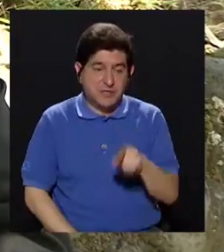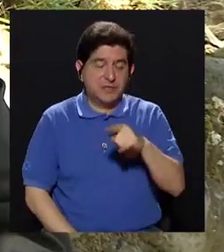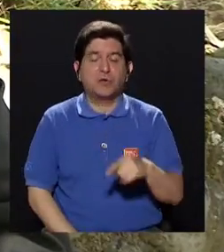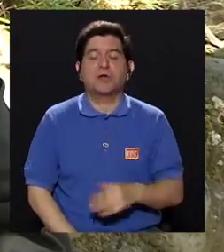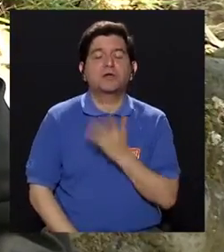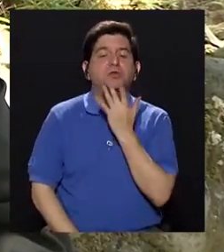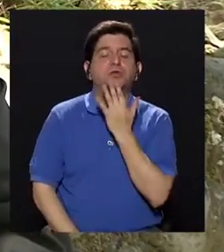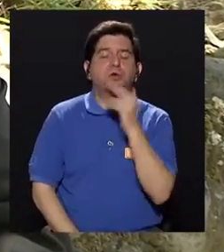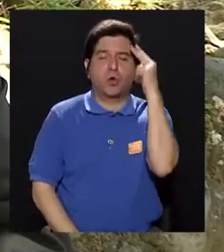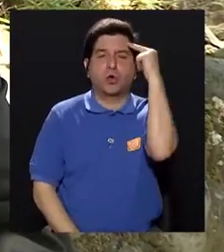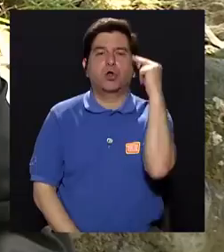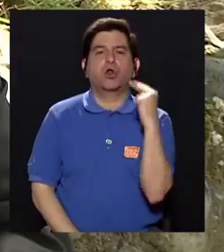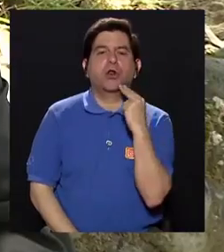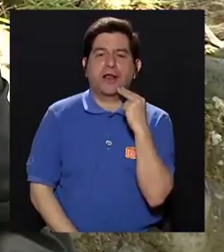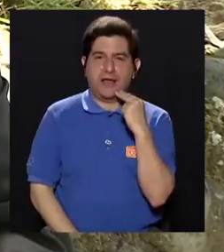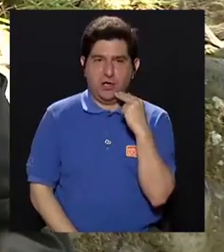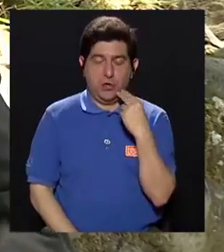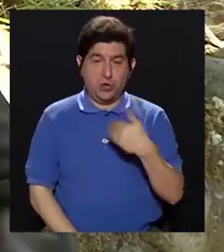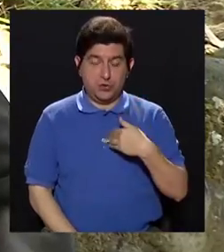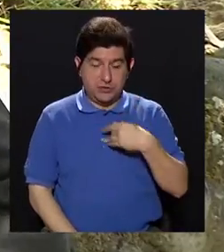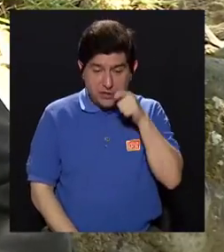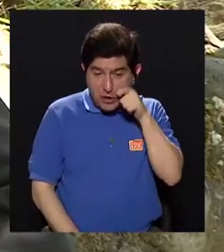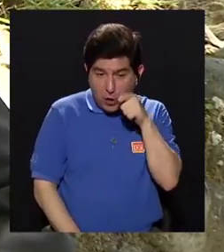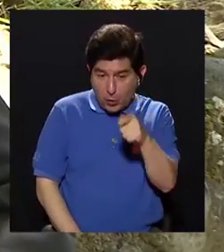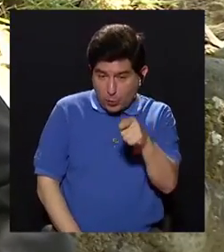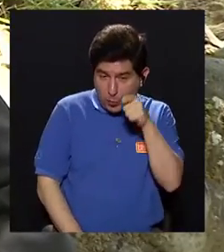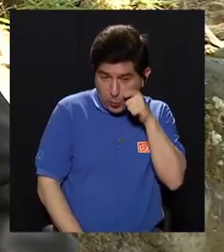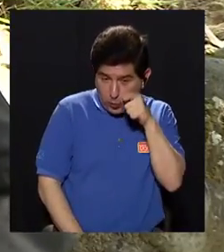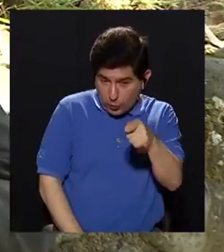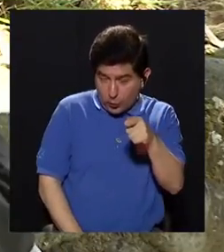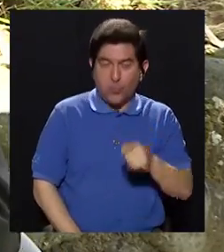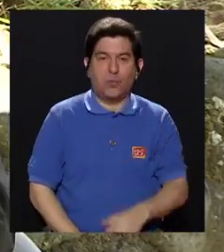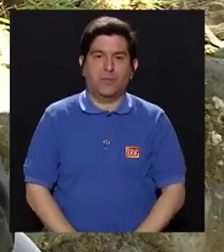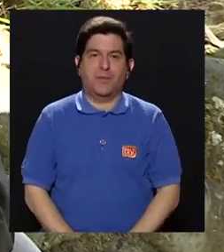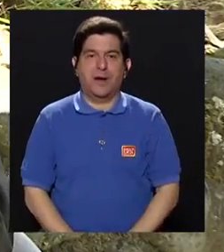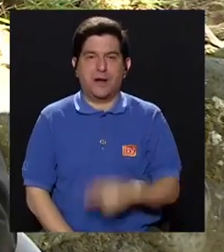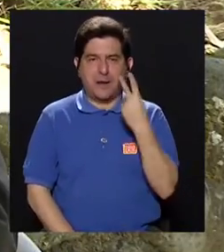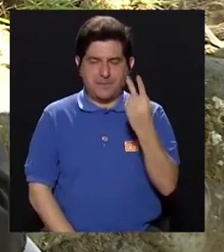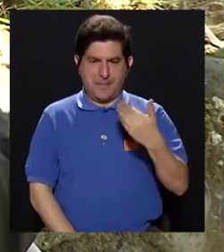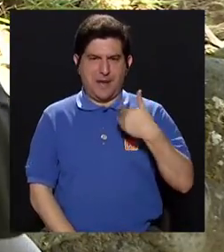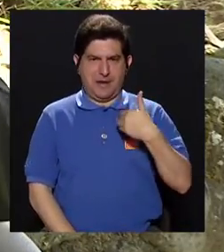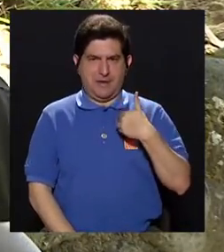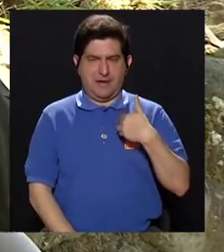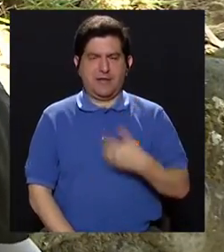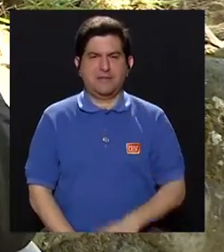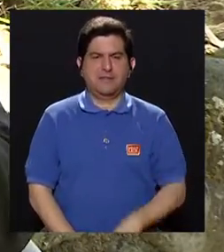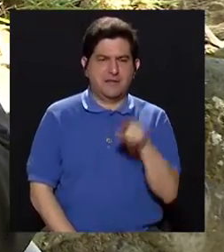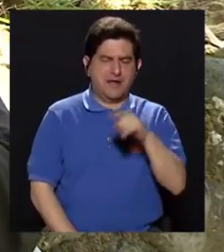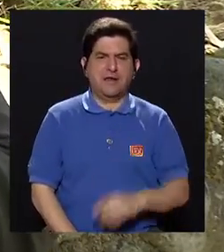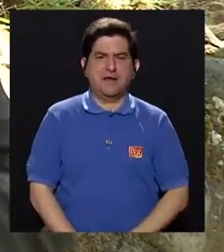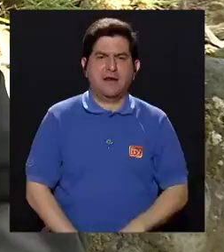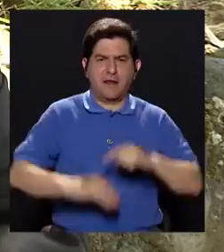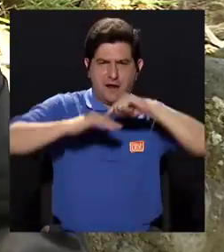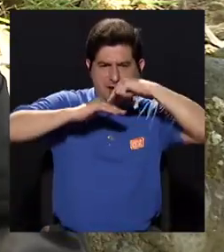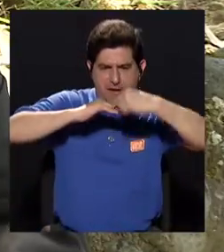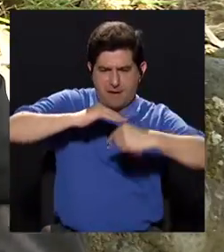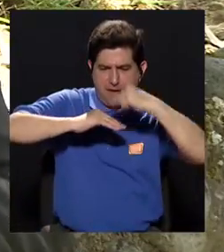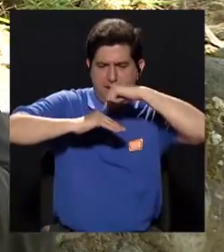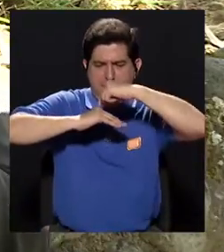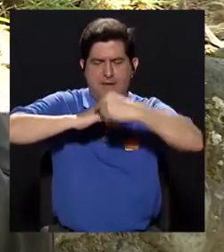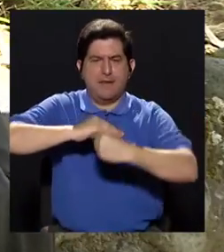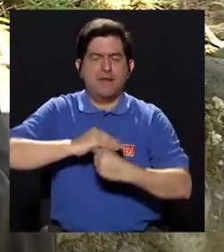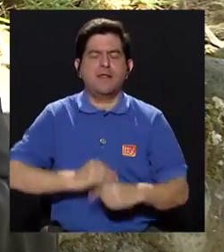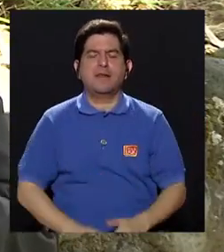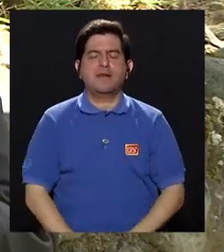mosquito color negro. Si tenemos una lupa, podemos ver en el dorso que tiene unas bandas blancas que